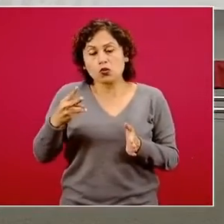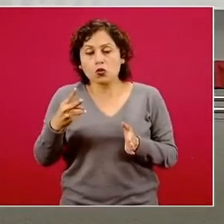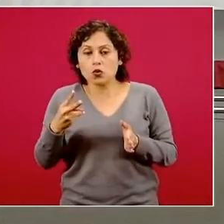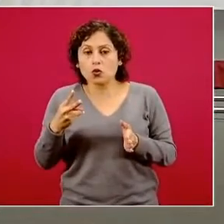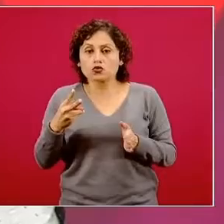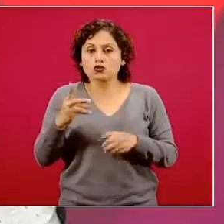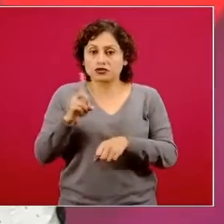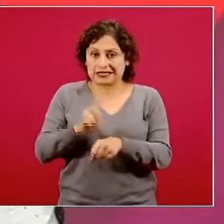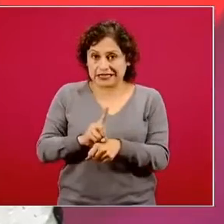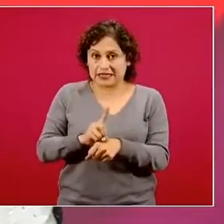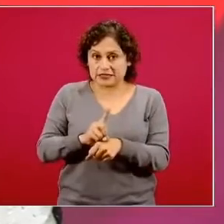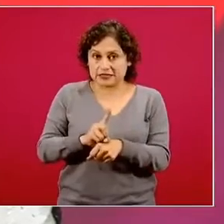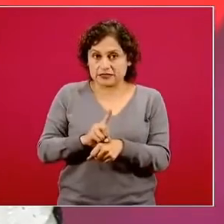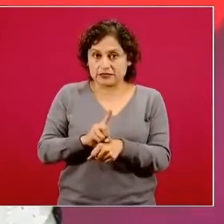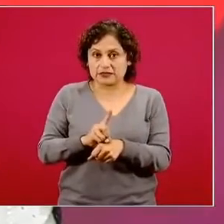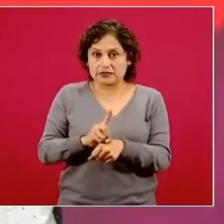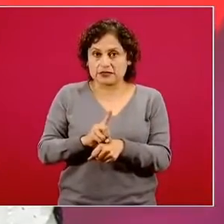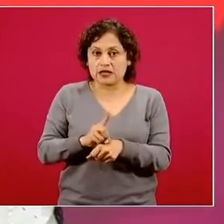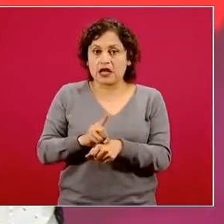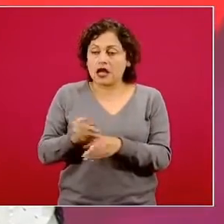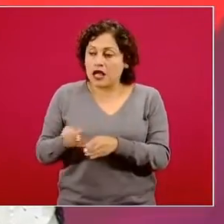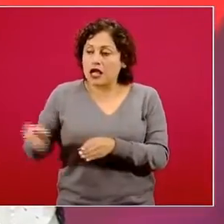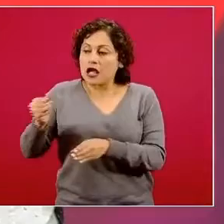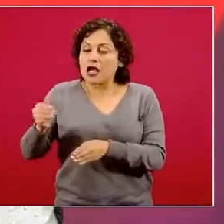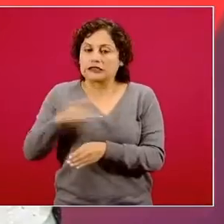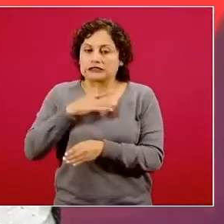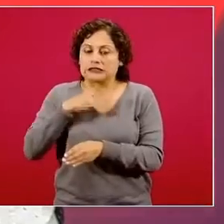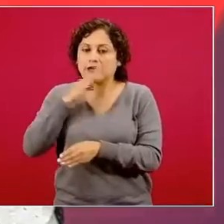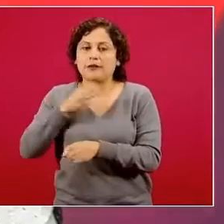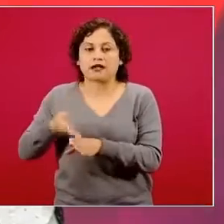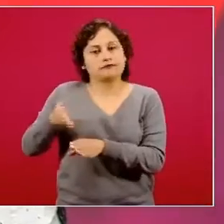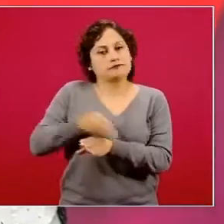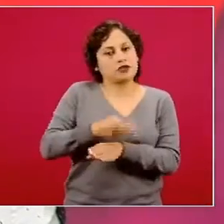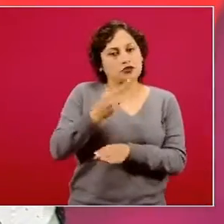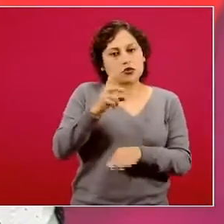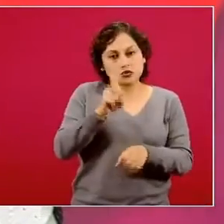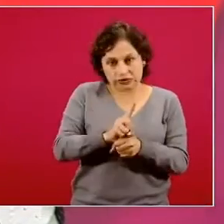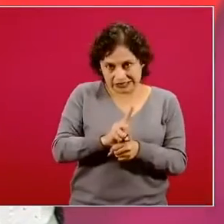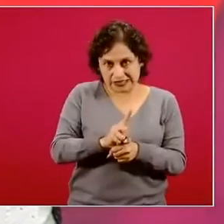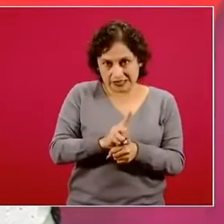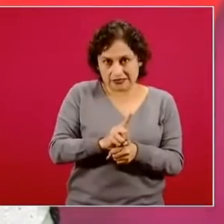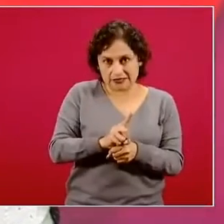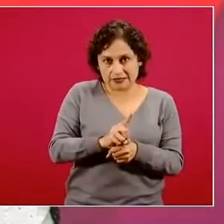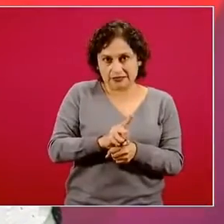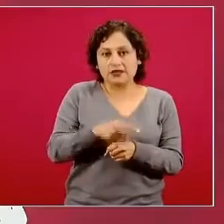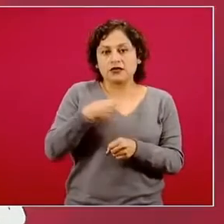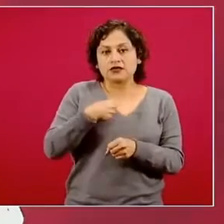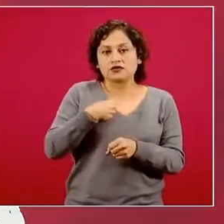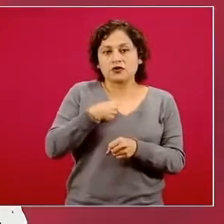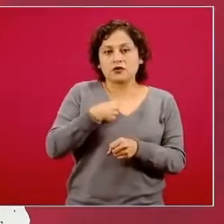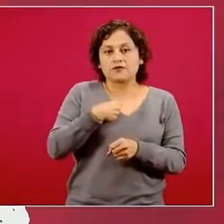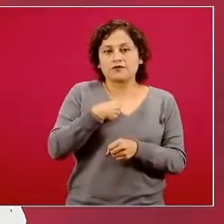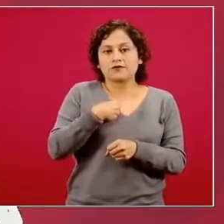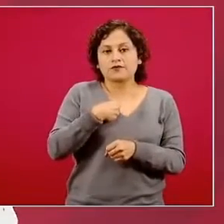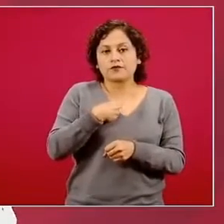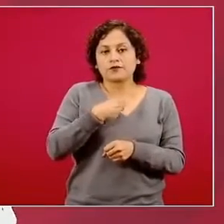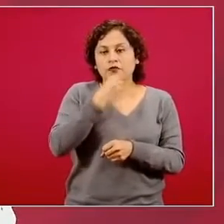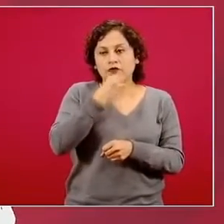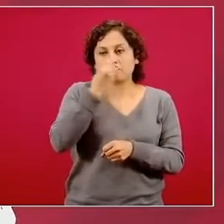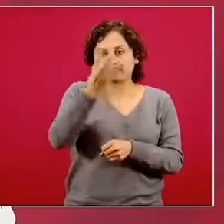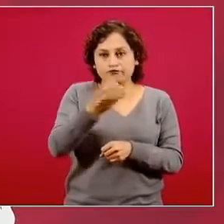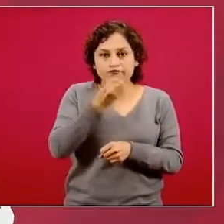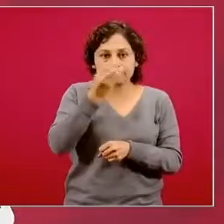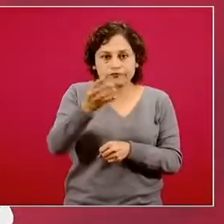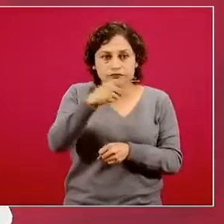antes de iniciar sintomatología, que es cuando se pudiera contagiar a otras